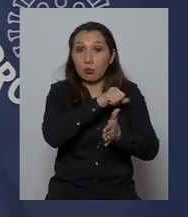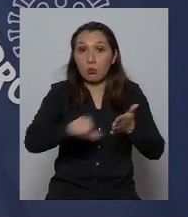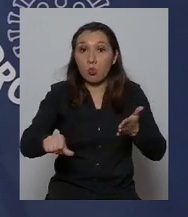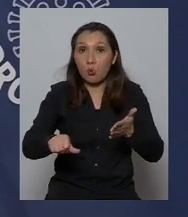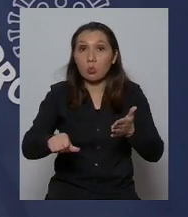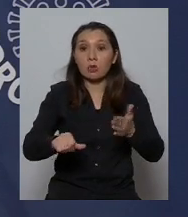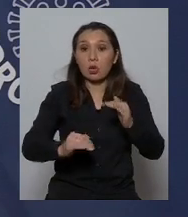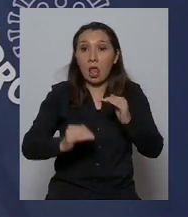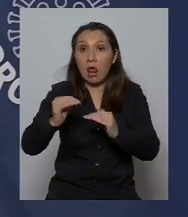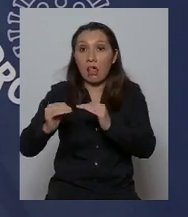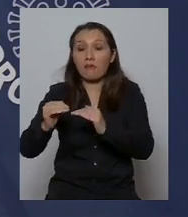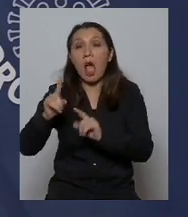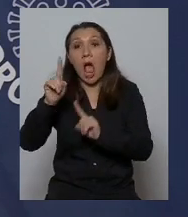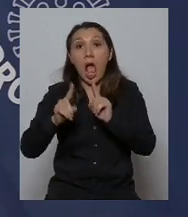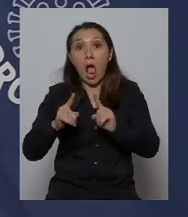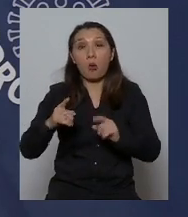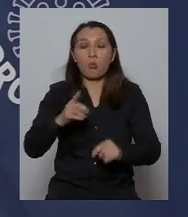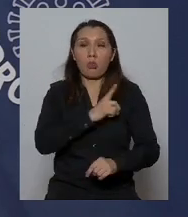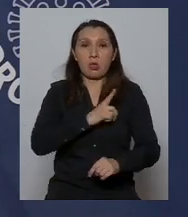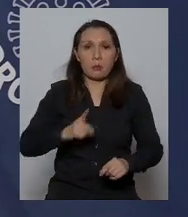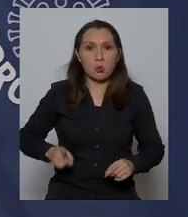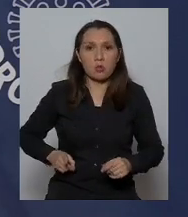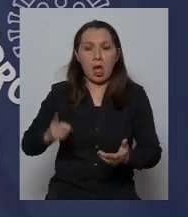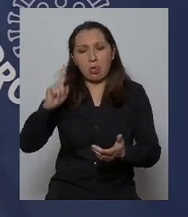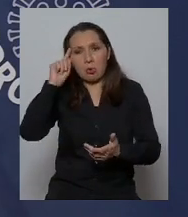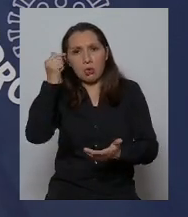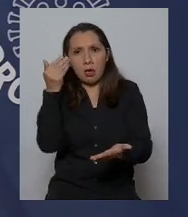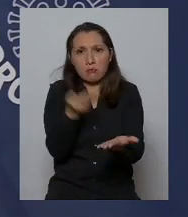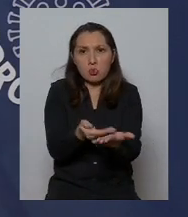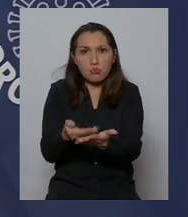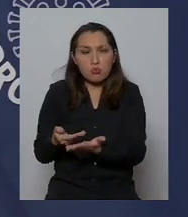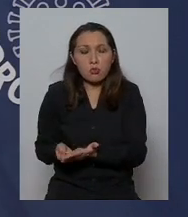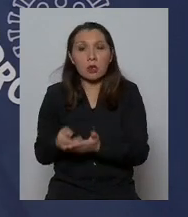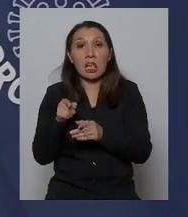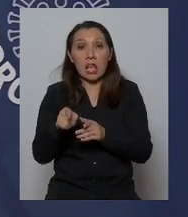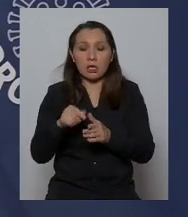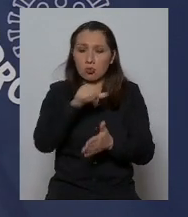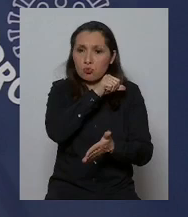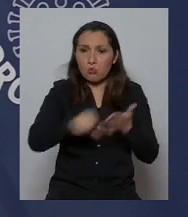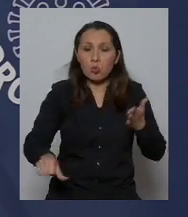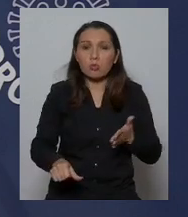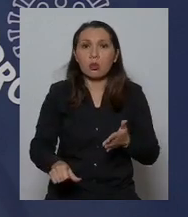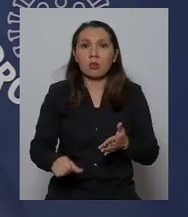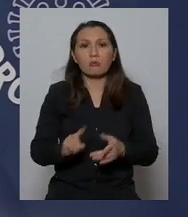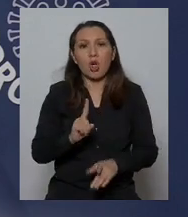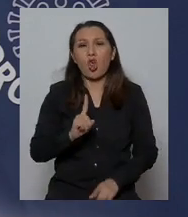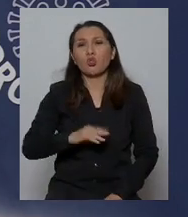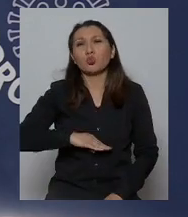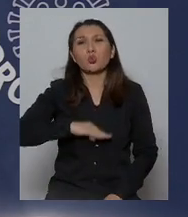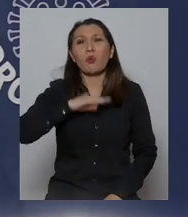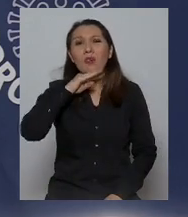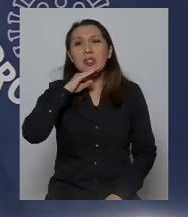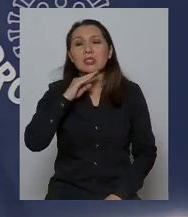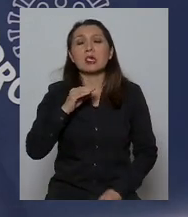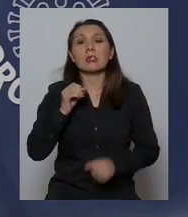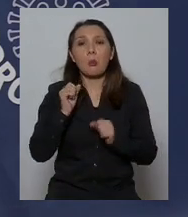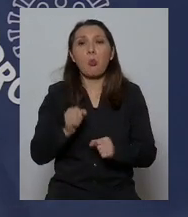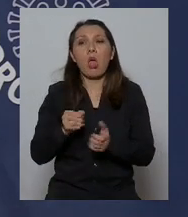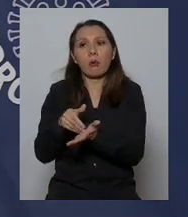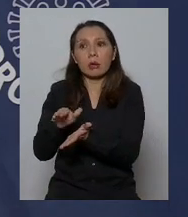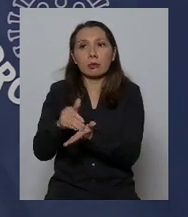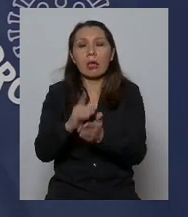también algunos parlamentarios han hecho propuestas a este respecto el nivel de estas sanciones es insuficiente para